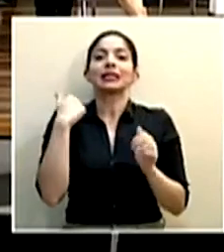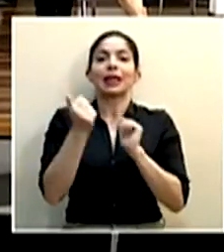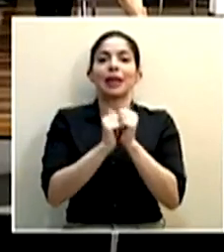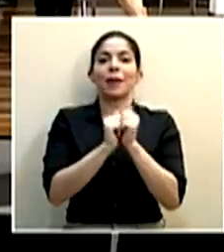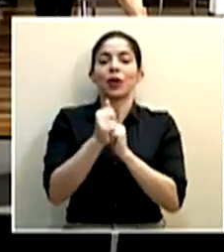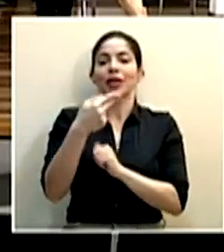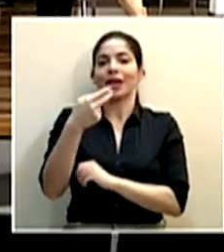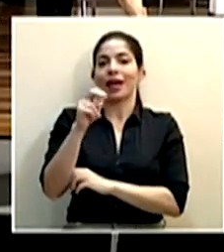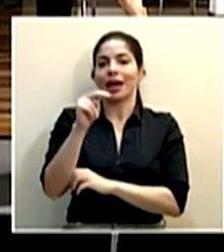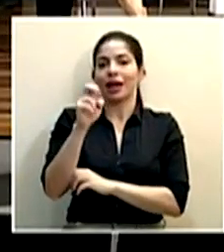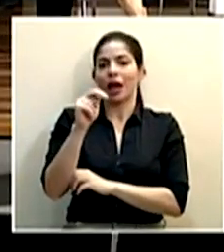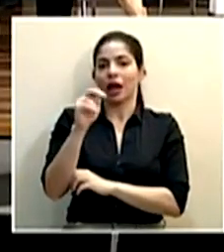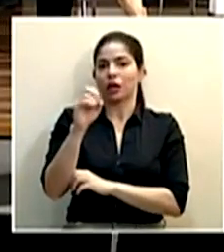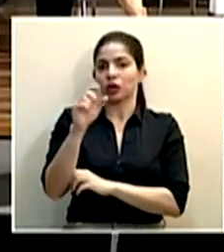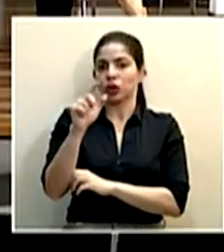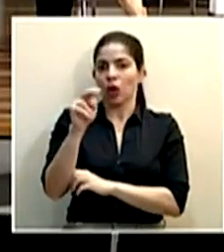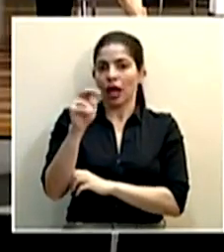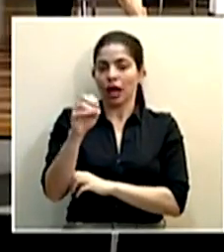señor Hernán Solano.